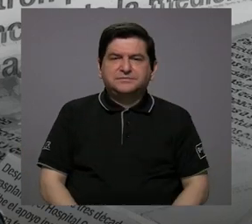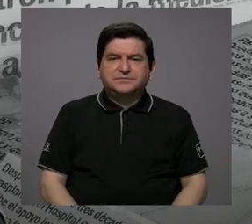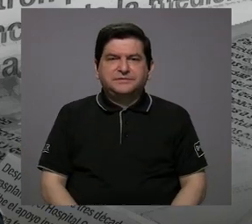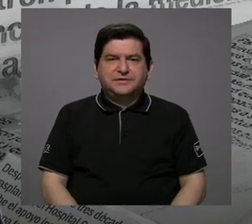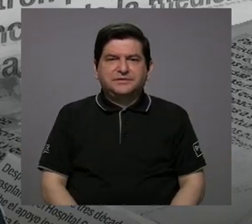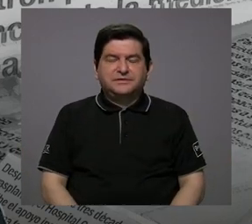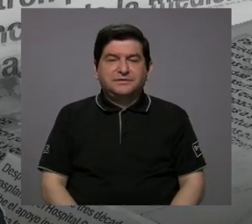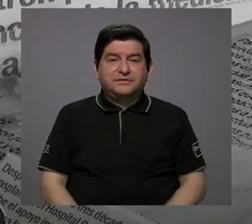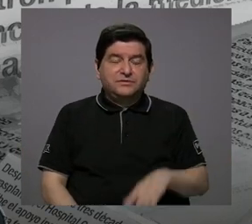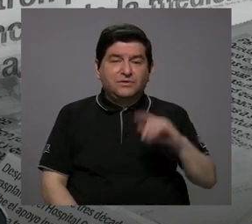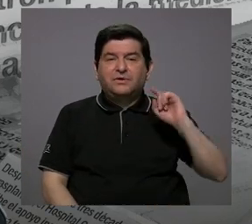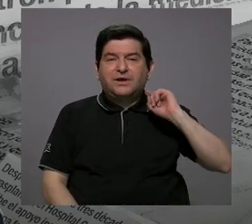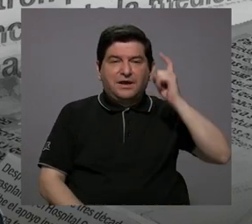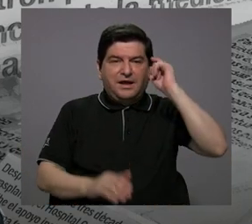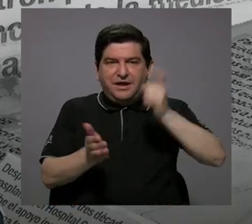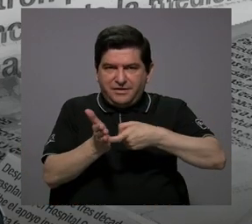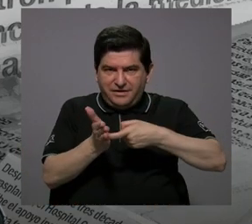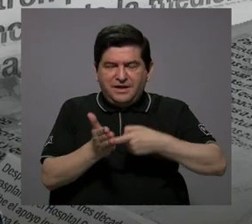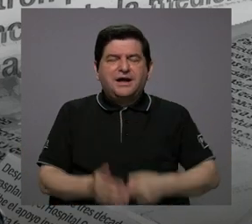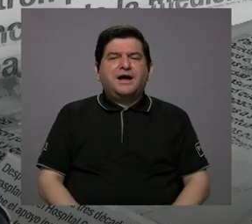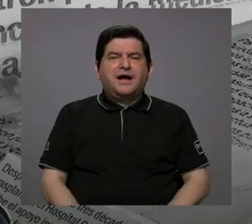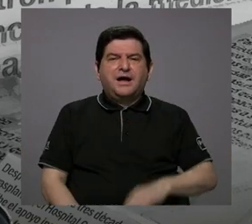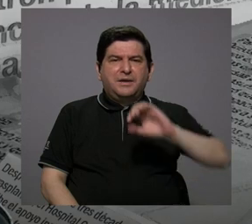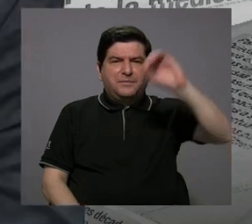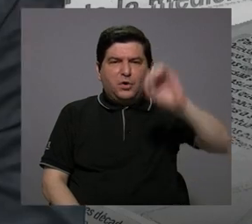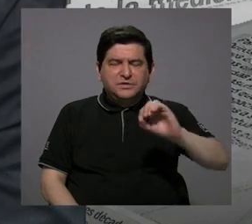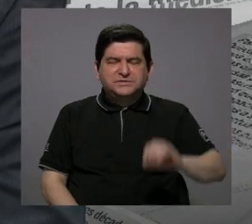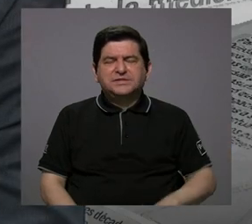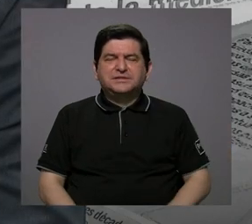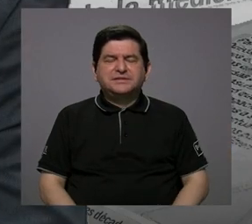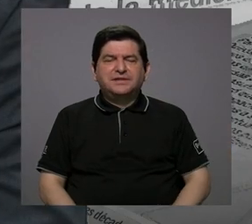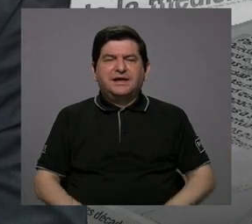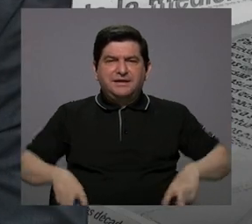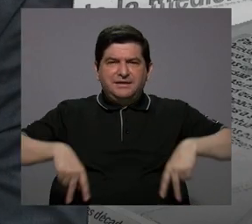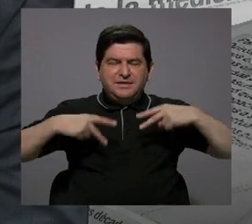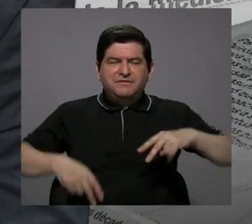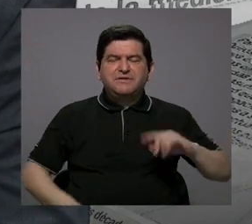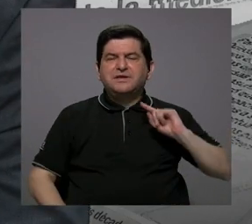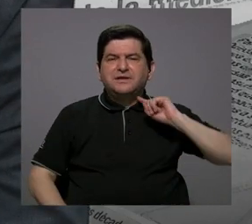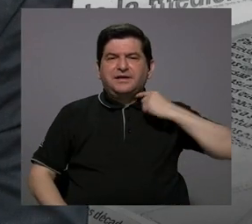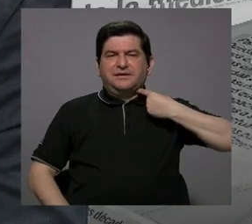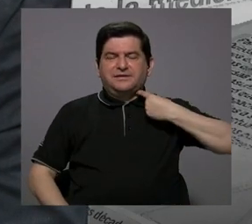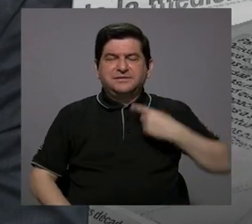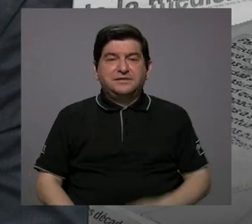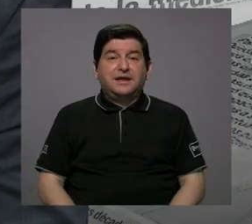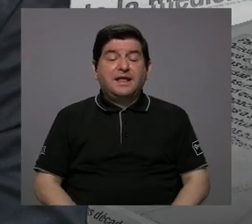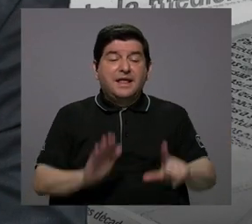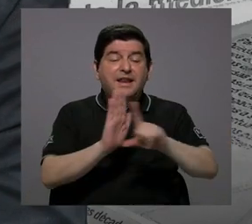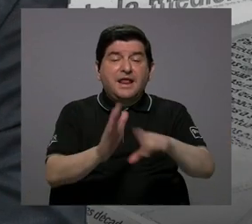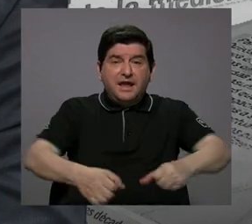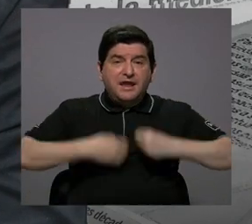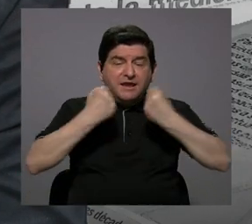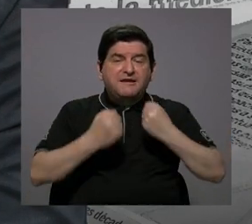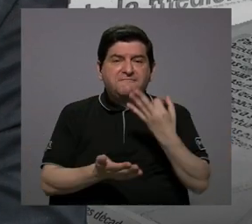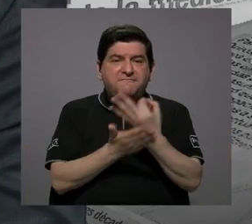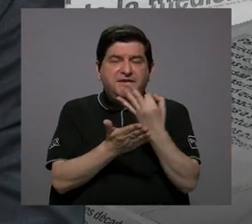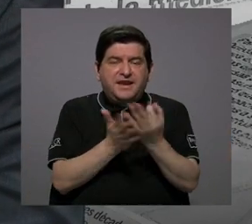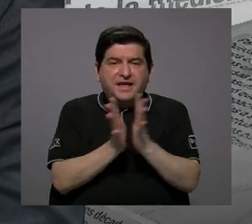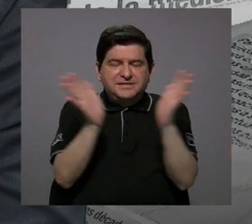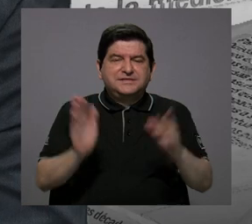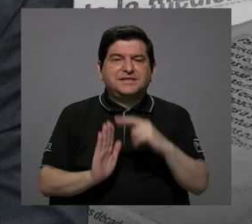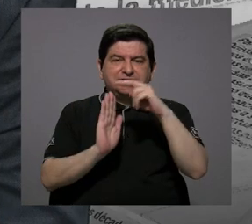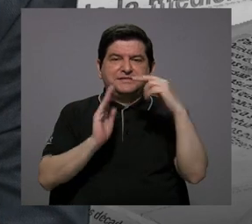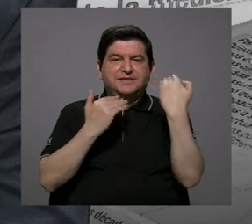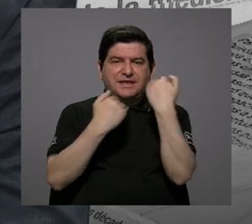la inflación y a otra serie de indicadores. No, porque recordemos que con la ley de frutenimiento de finanzas públicas y la regla